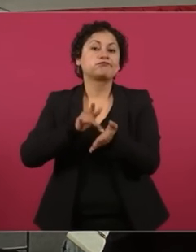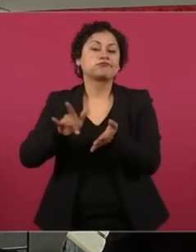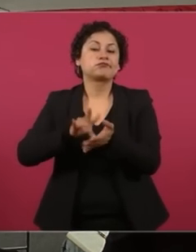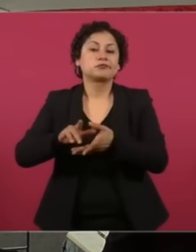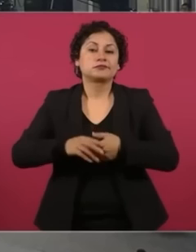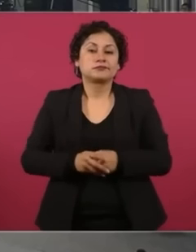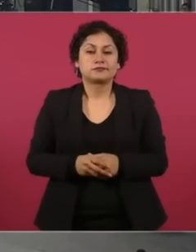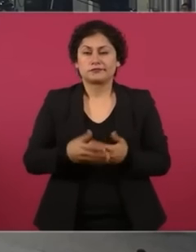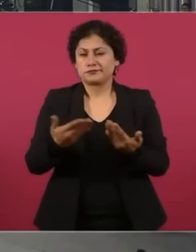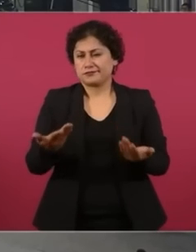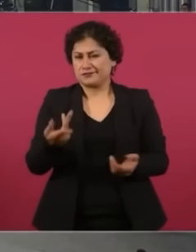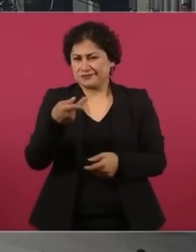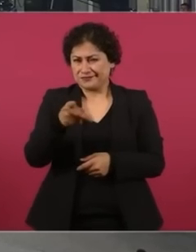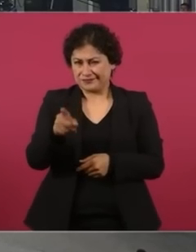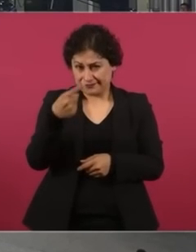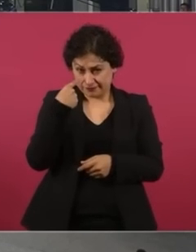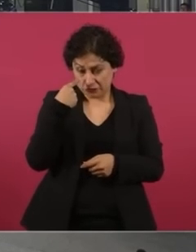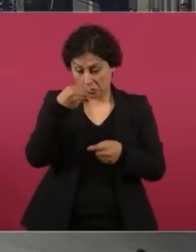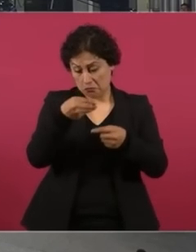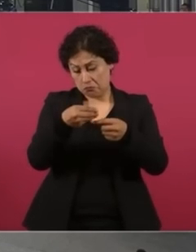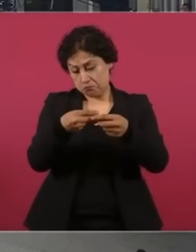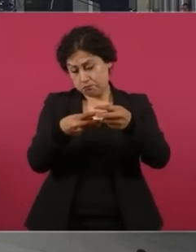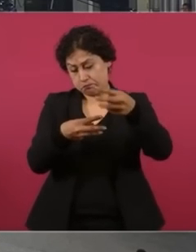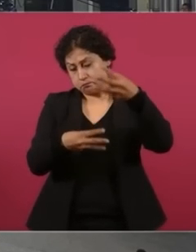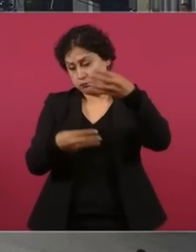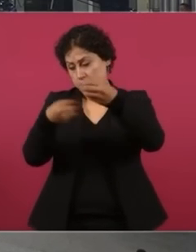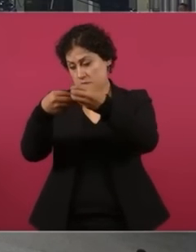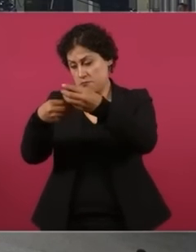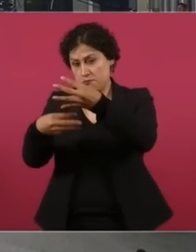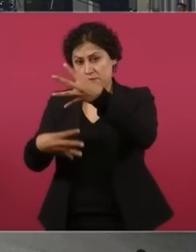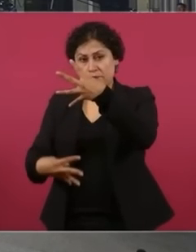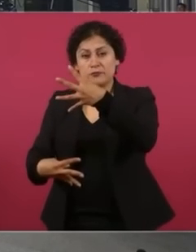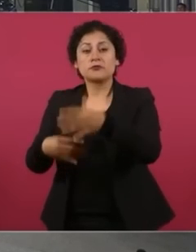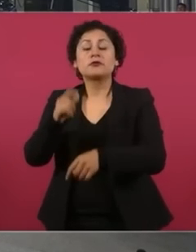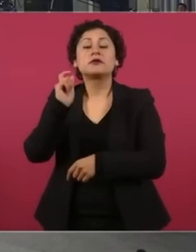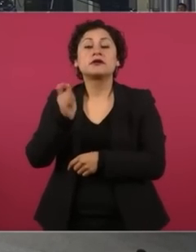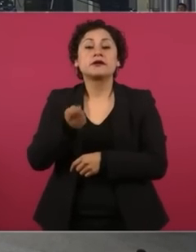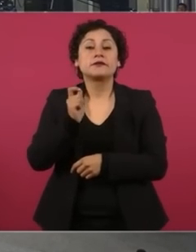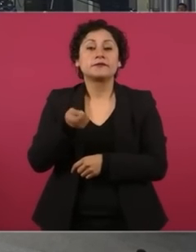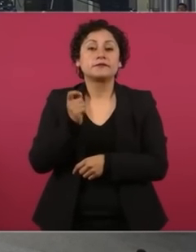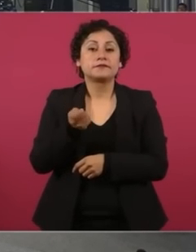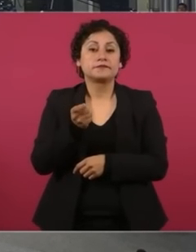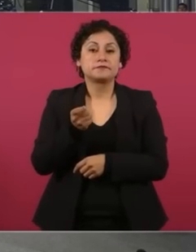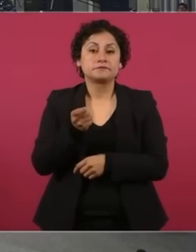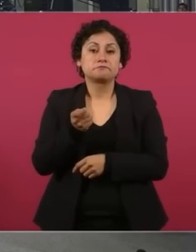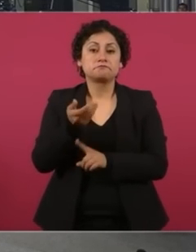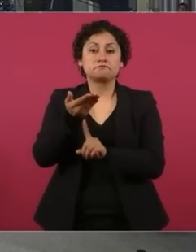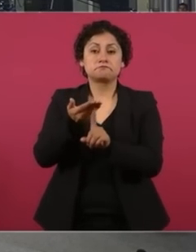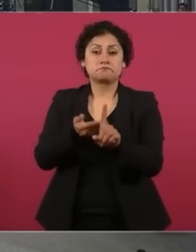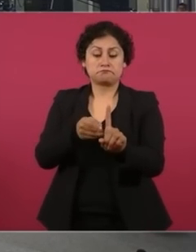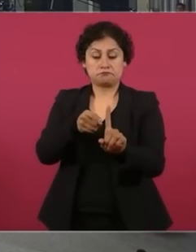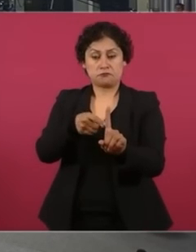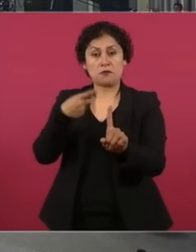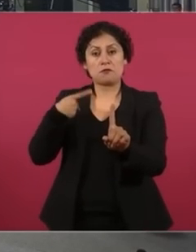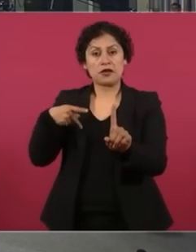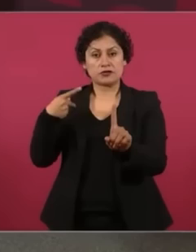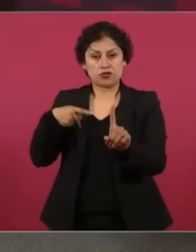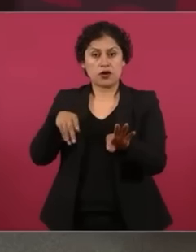medio. Los ministros